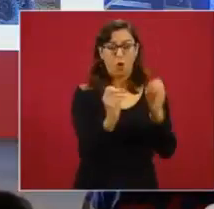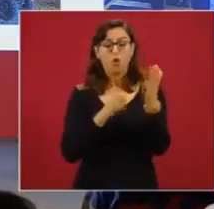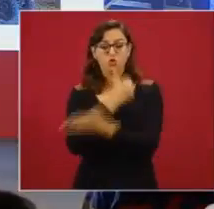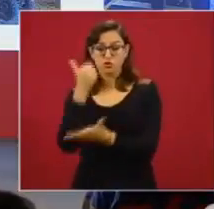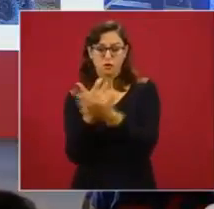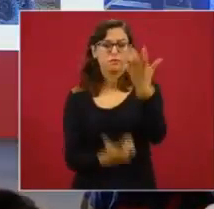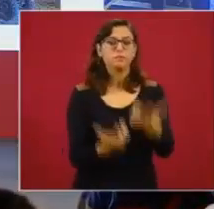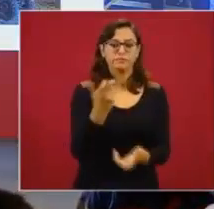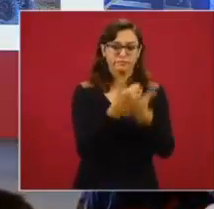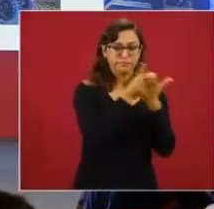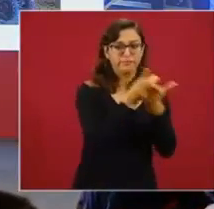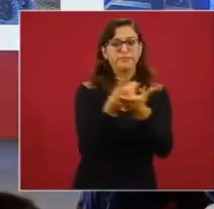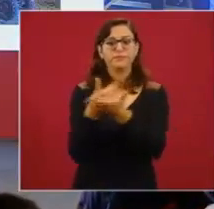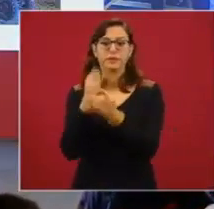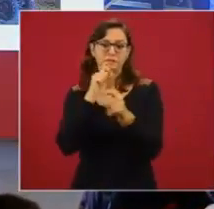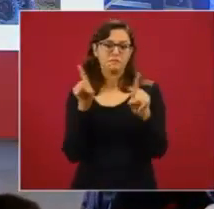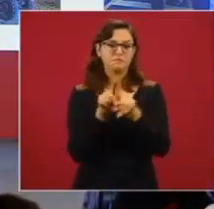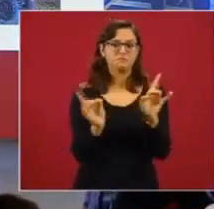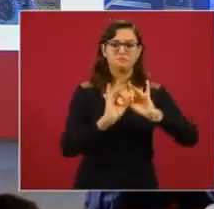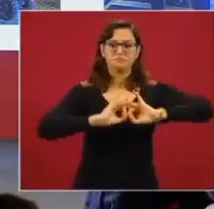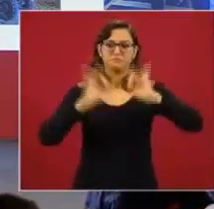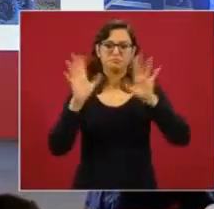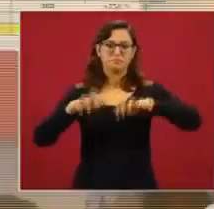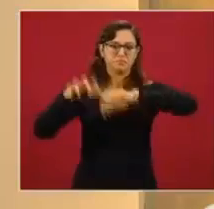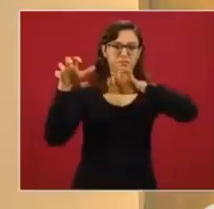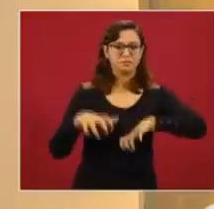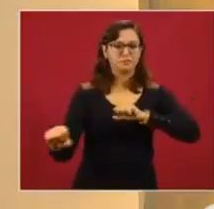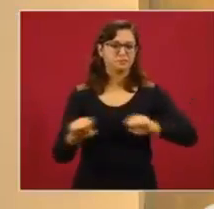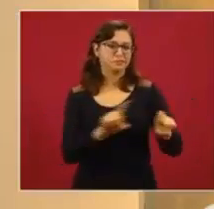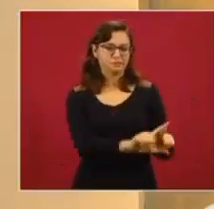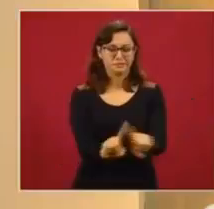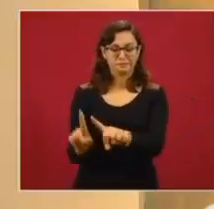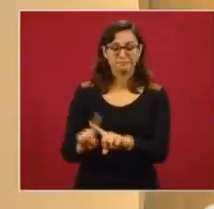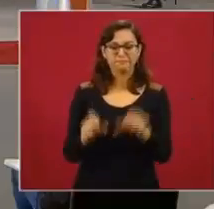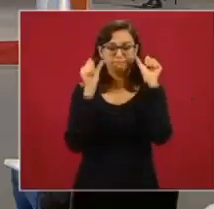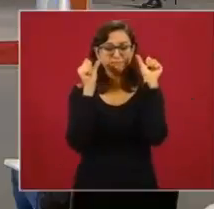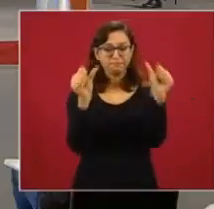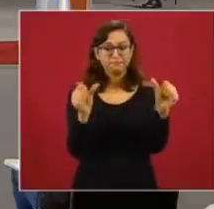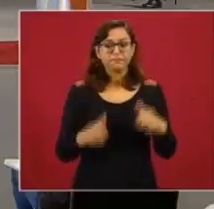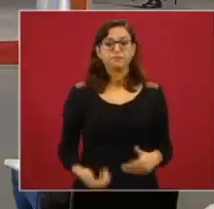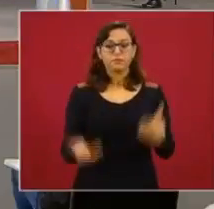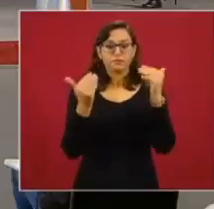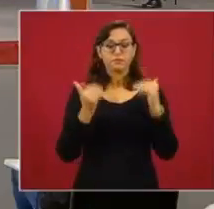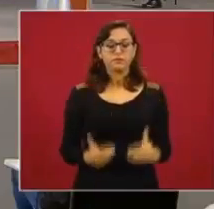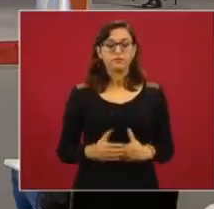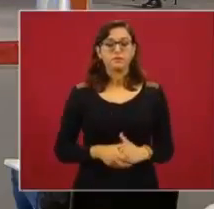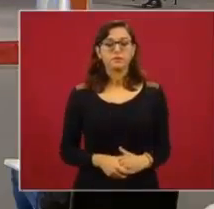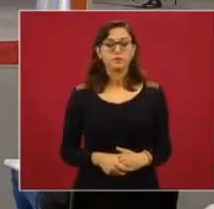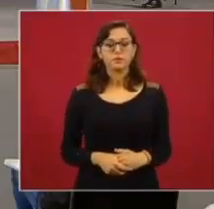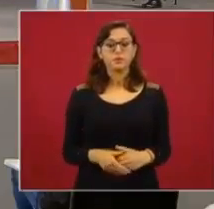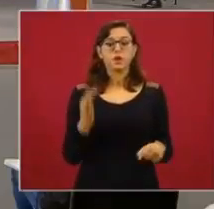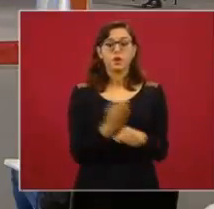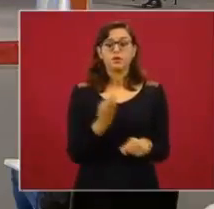fenómenos geológicos e hidrometeorológicos. Adelante, por favor. Bien, ahorita vamos a ver los resultados